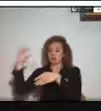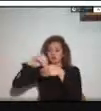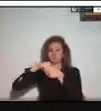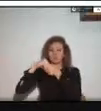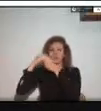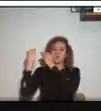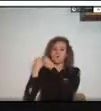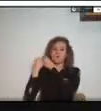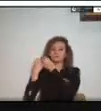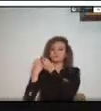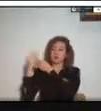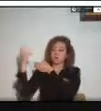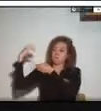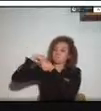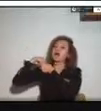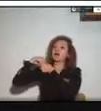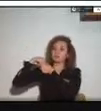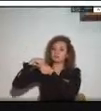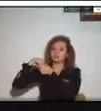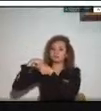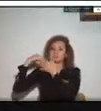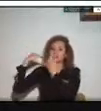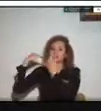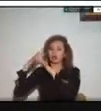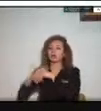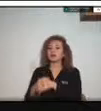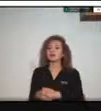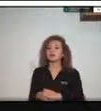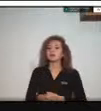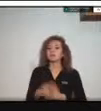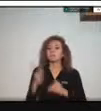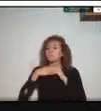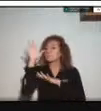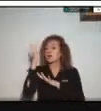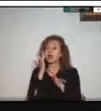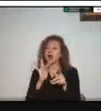y especialmente la parte operativa